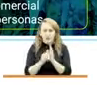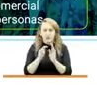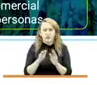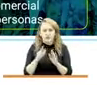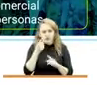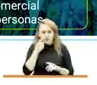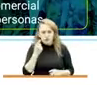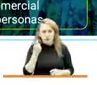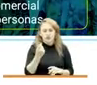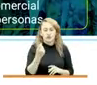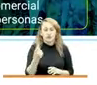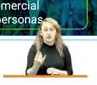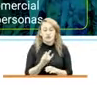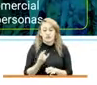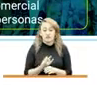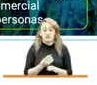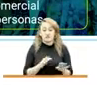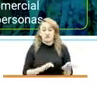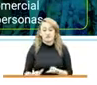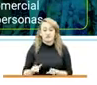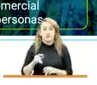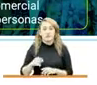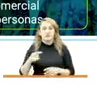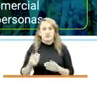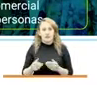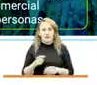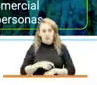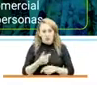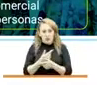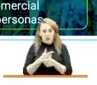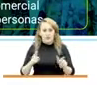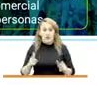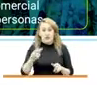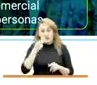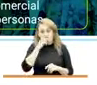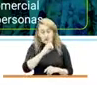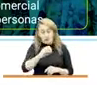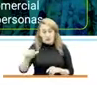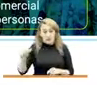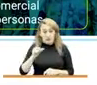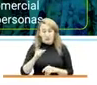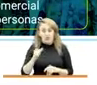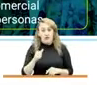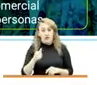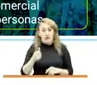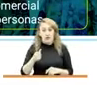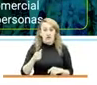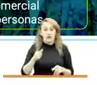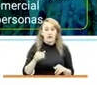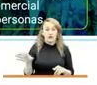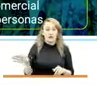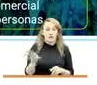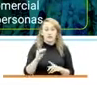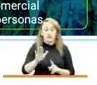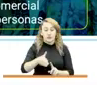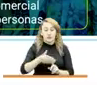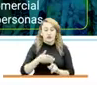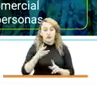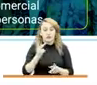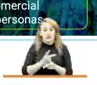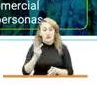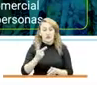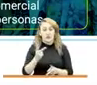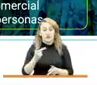uso activo y efectivo del tiempo libre. Proteger a los niños y niñas entre los 6 y los 13 años de esos riesgos específicos